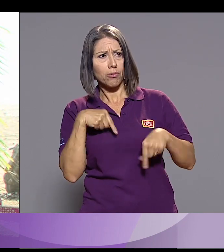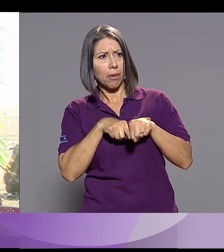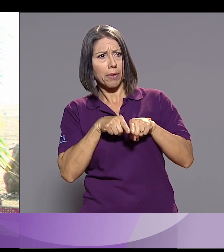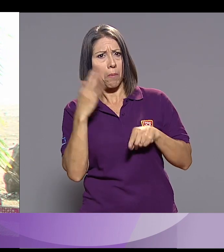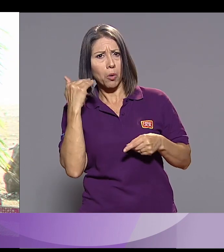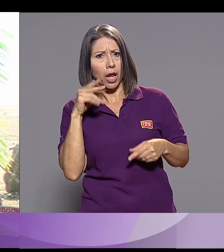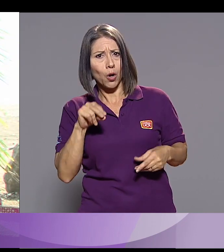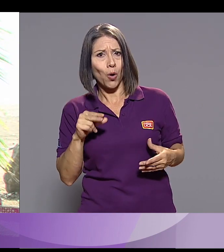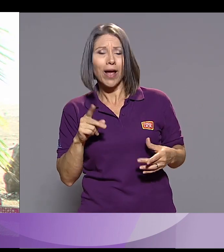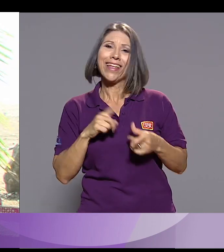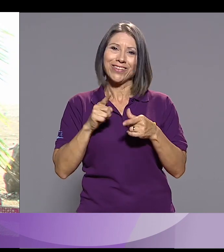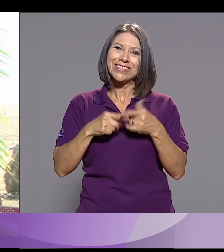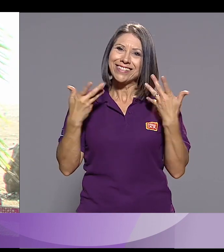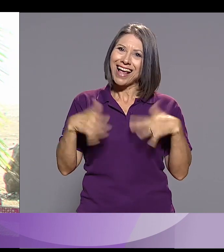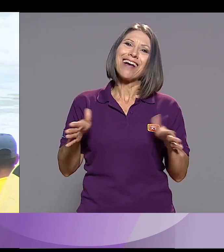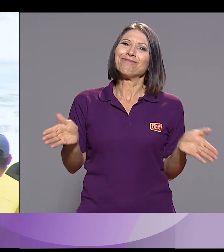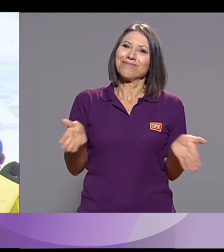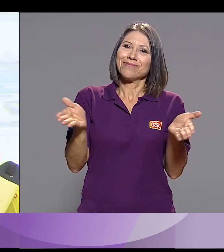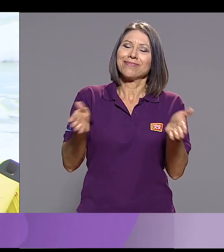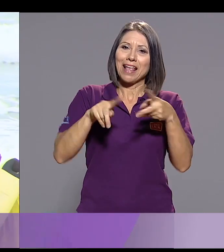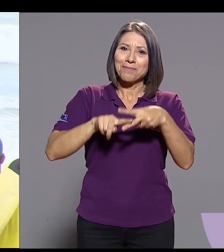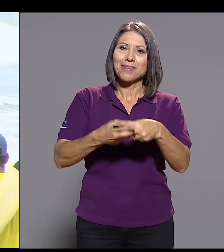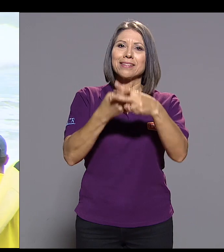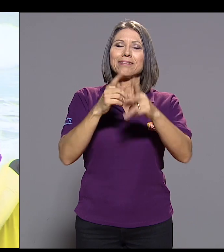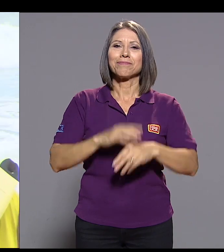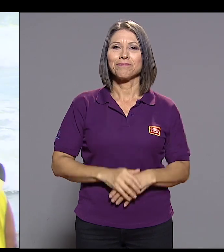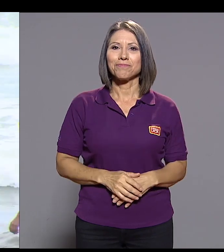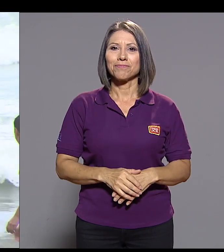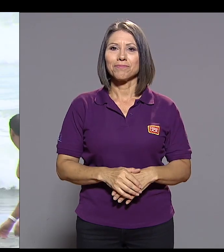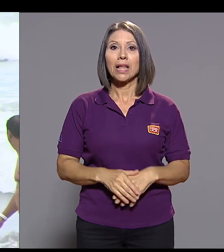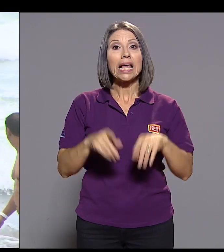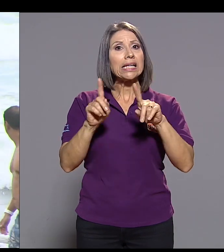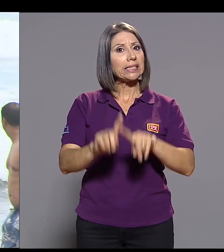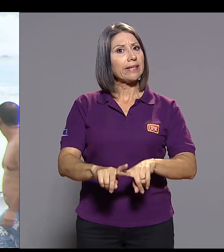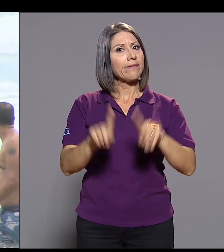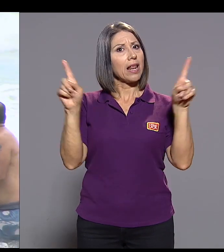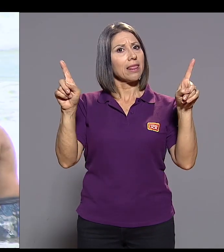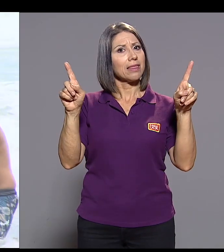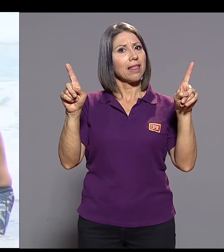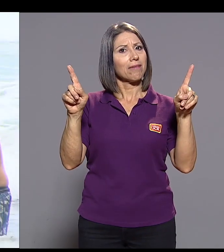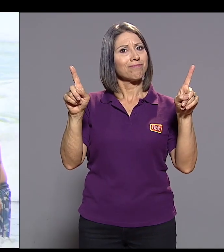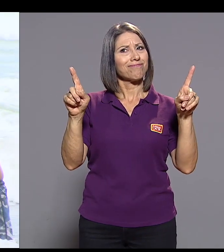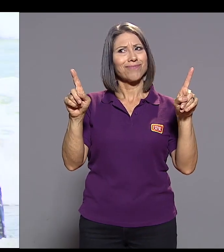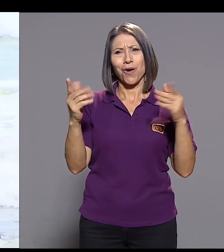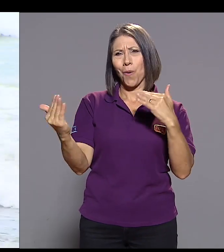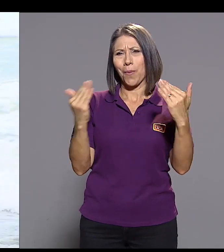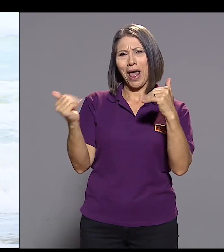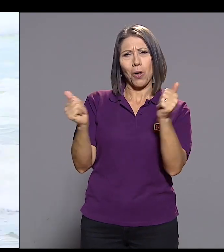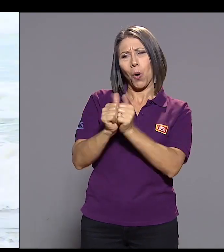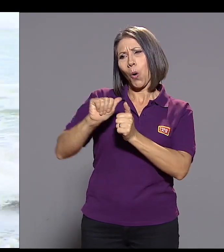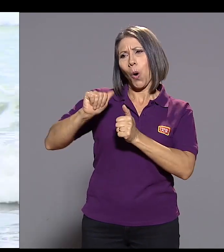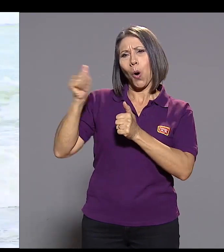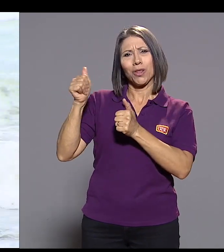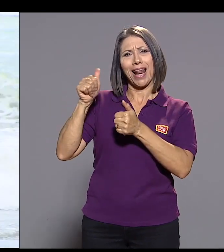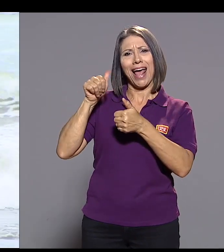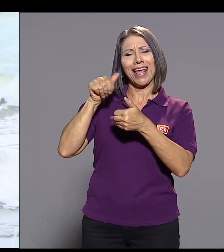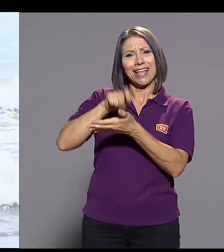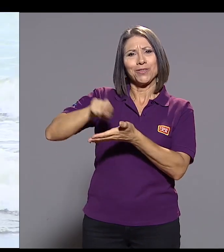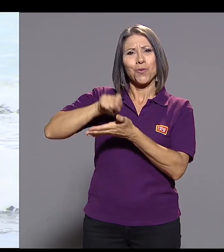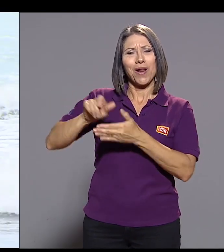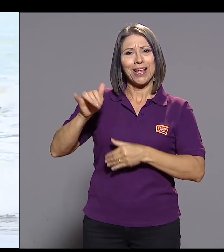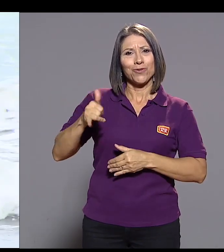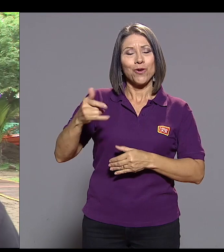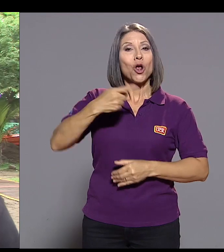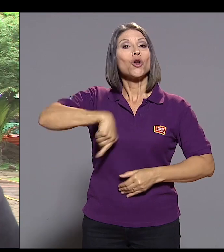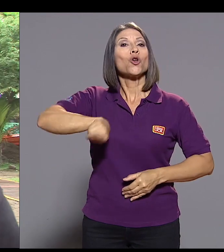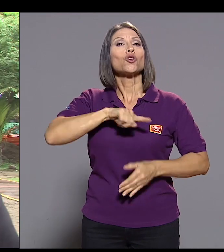quitando el miedo porque mucha gente dice, mira, él se mete, ¿por qué yo no? Entonces ahí es donde empiezan todos a surfear. Bueno, es muy diferente